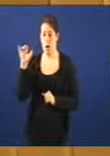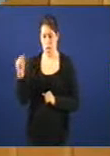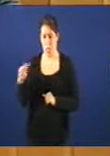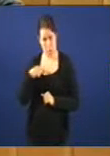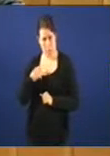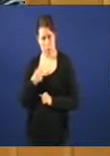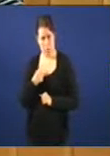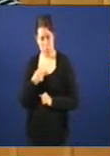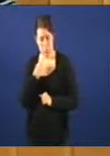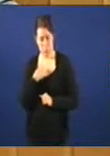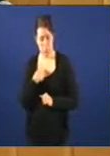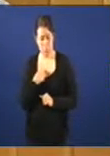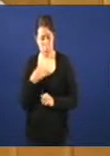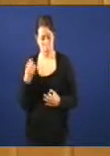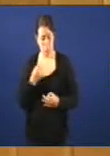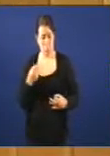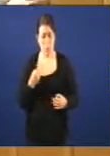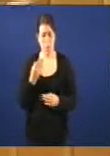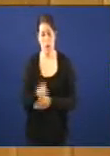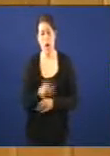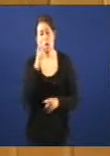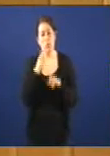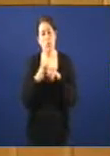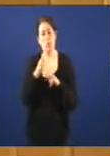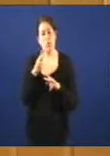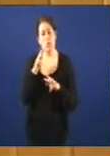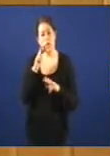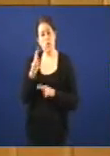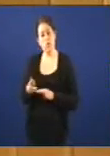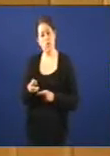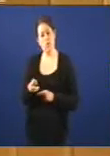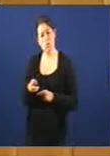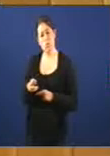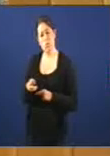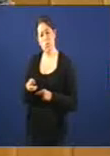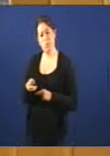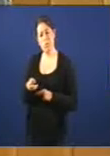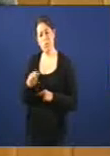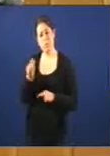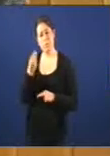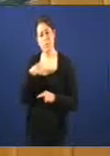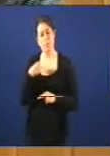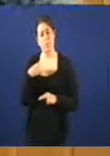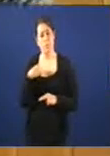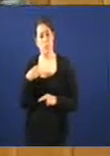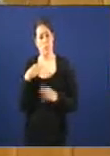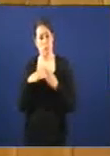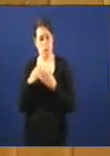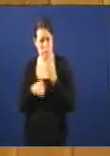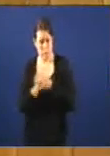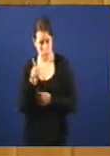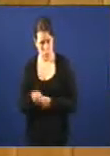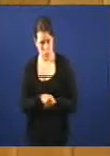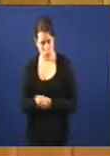que tiñan que acudir para respetar o dereito de que enxamaba a que non deixaban entrar na súa casa e se preguntamos se vostedes